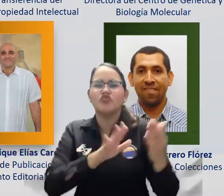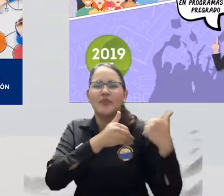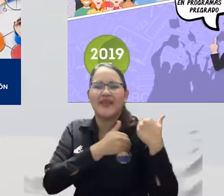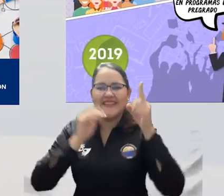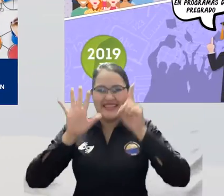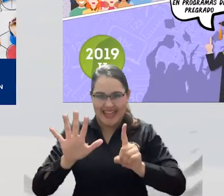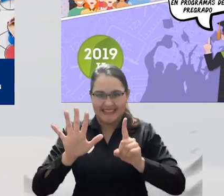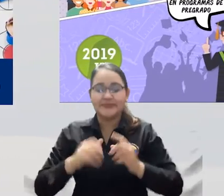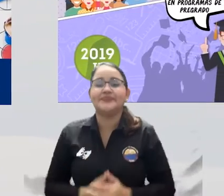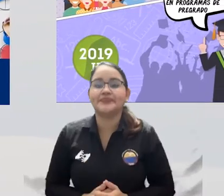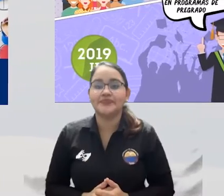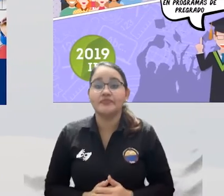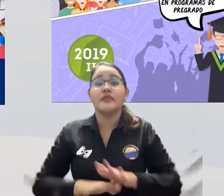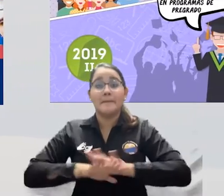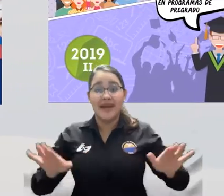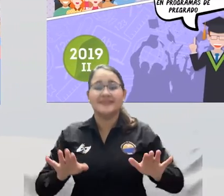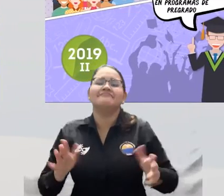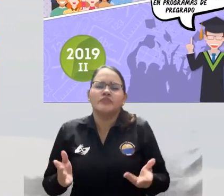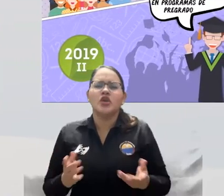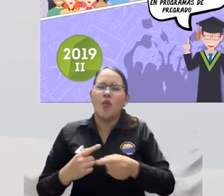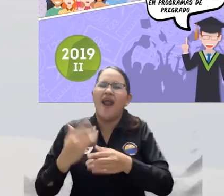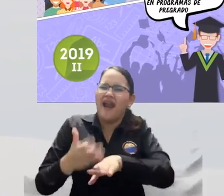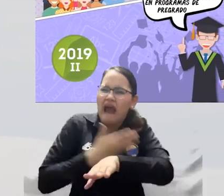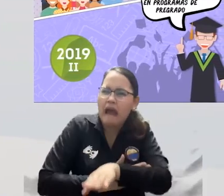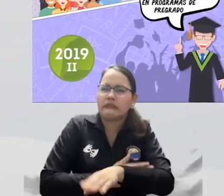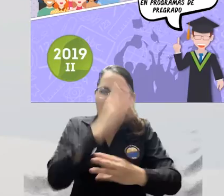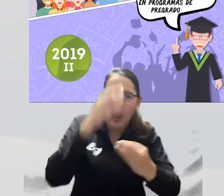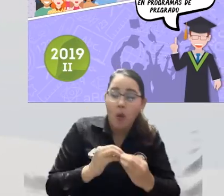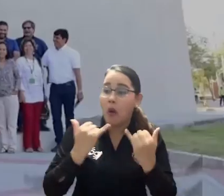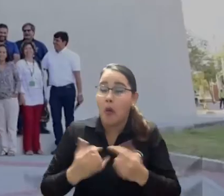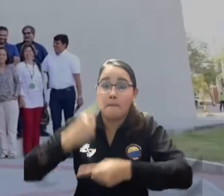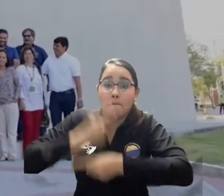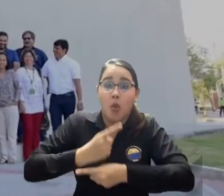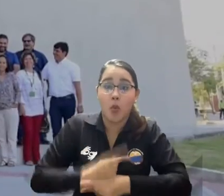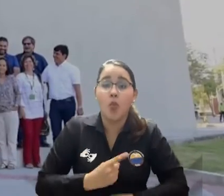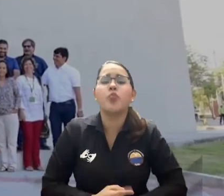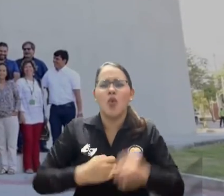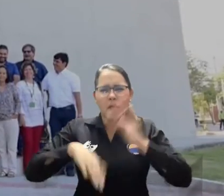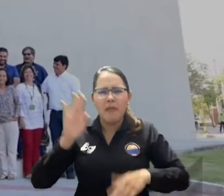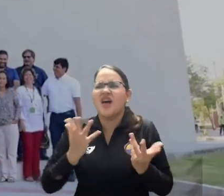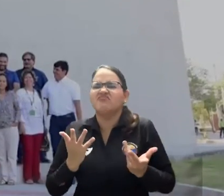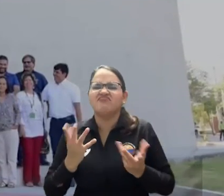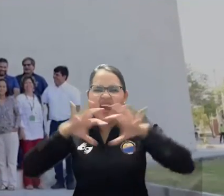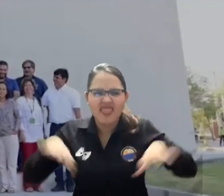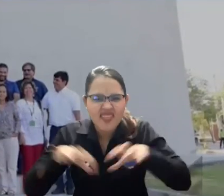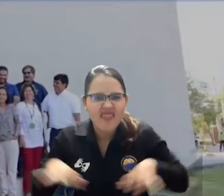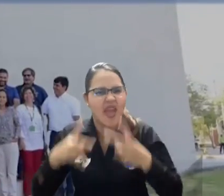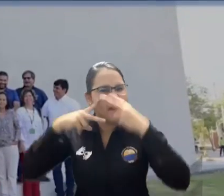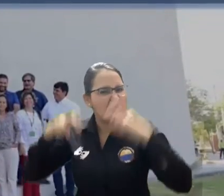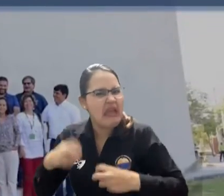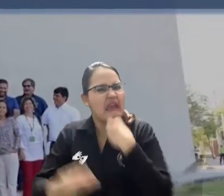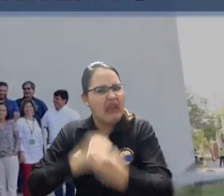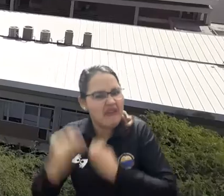organizativas. En cumplimiento con la socialización pública sobre los avances de la ejecución de los recursos y los resultados de las actividades de